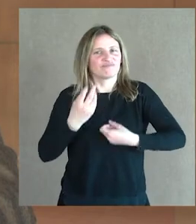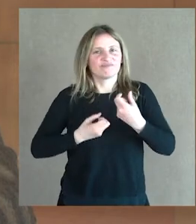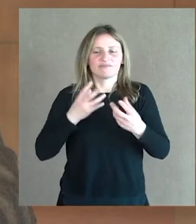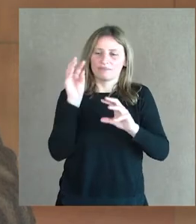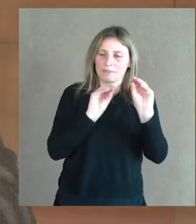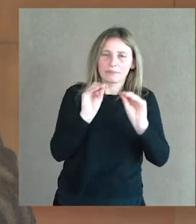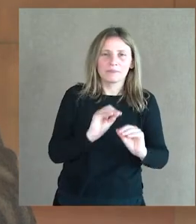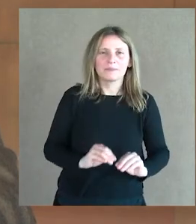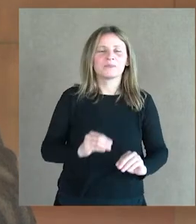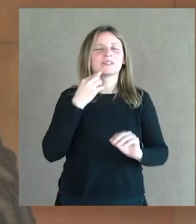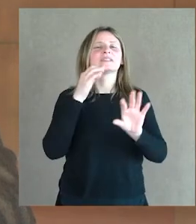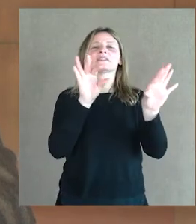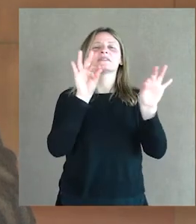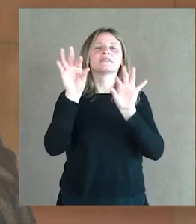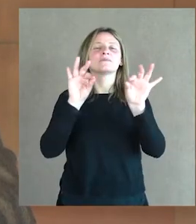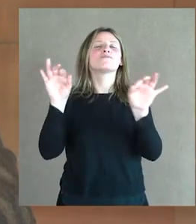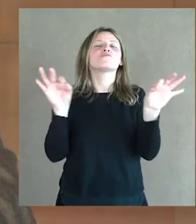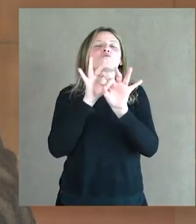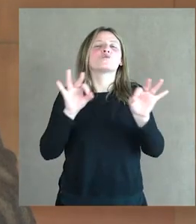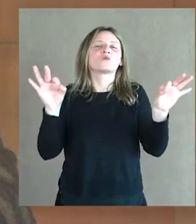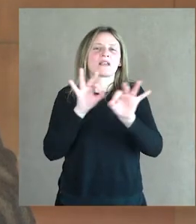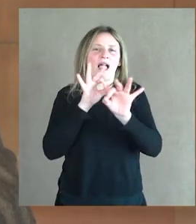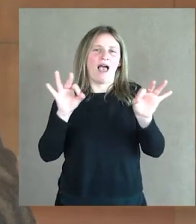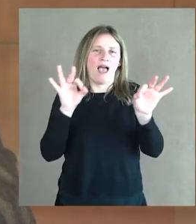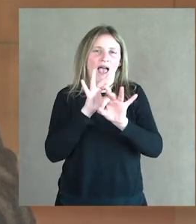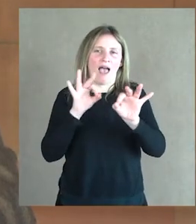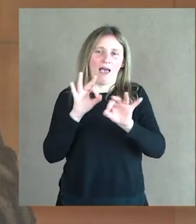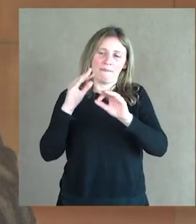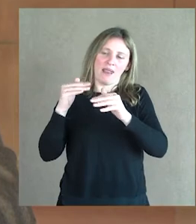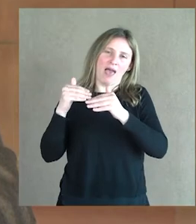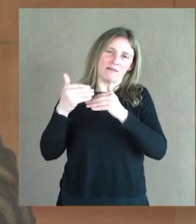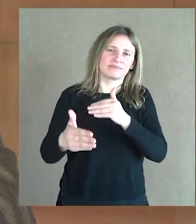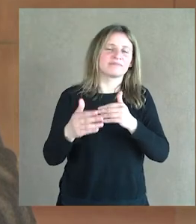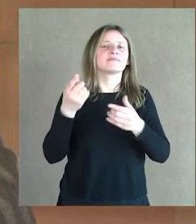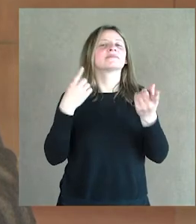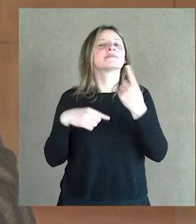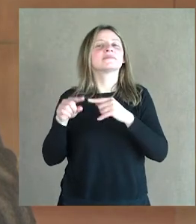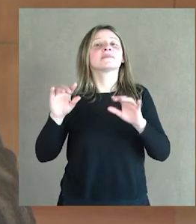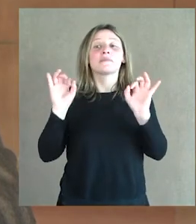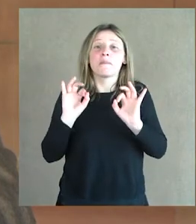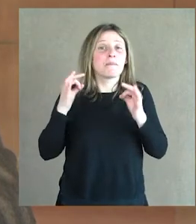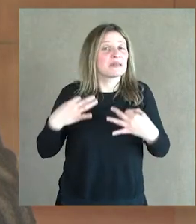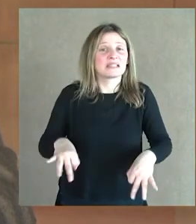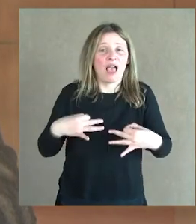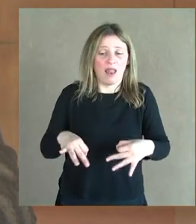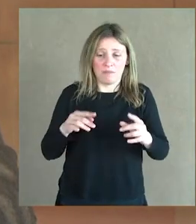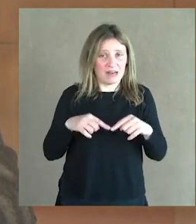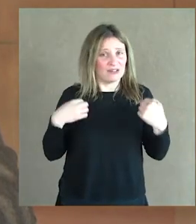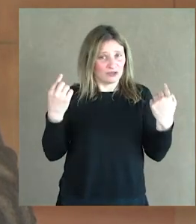se erigió todo lo que es la música académica de ahí en adelante. Esta gala es muy especial para nosotros porque